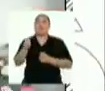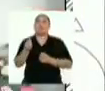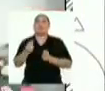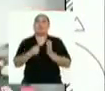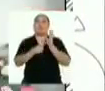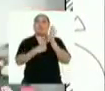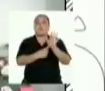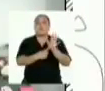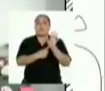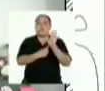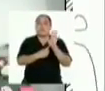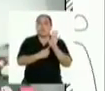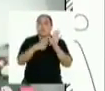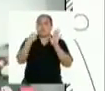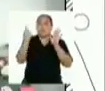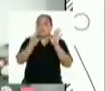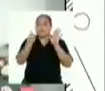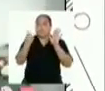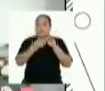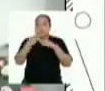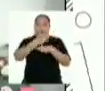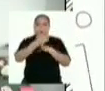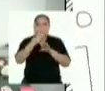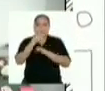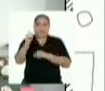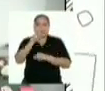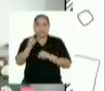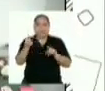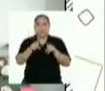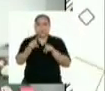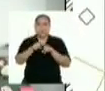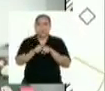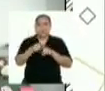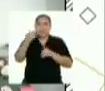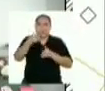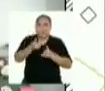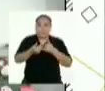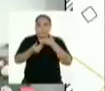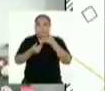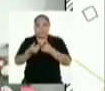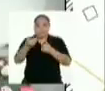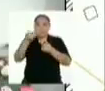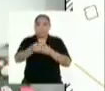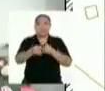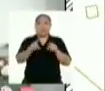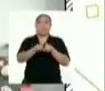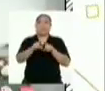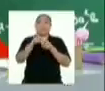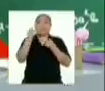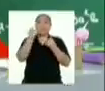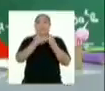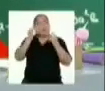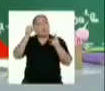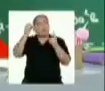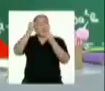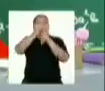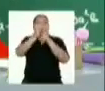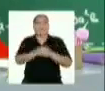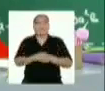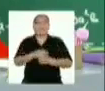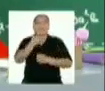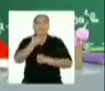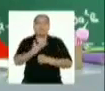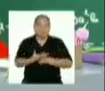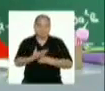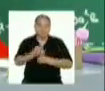se muestra no solamente en las figuras, sino en el paso a paso y sobre todo al final en el objetivo. ¡Guau!